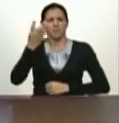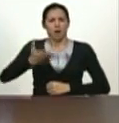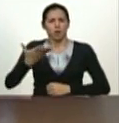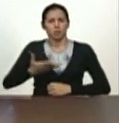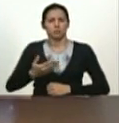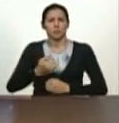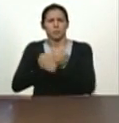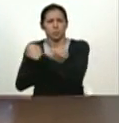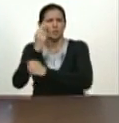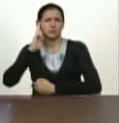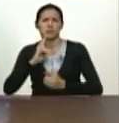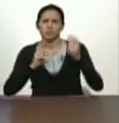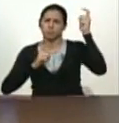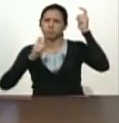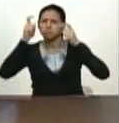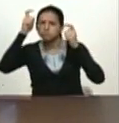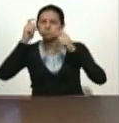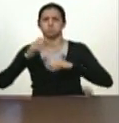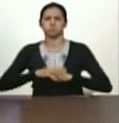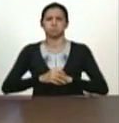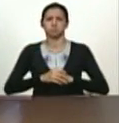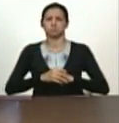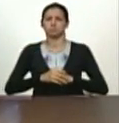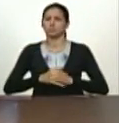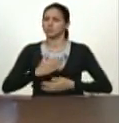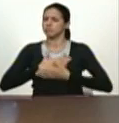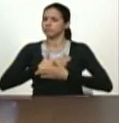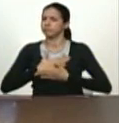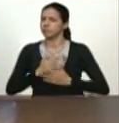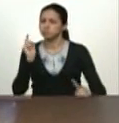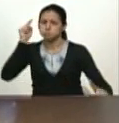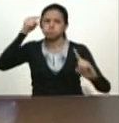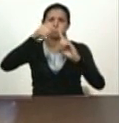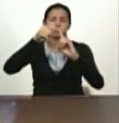bolivaranismo, del chavismo, como entrega a la causa social.